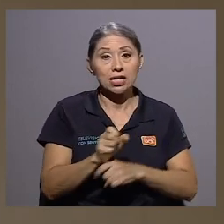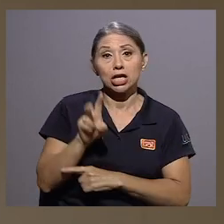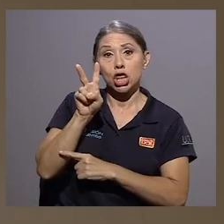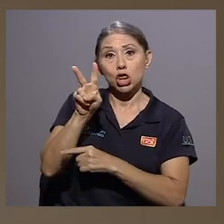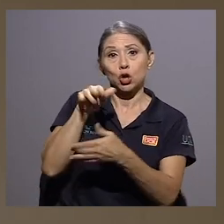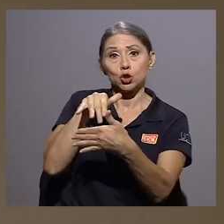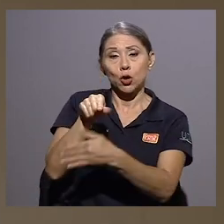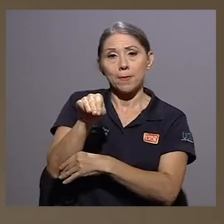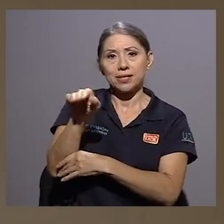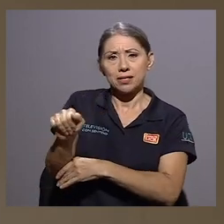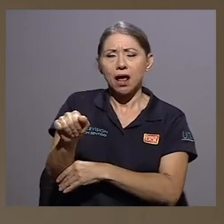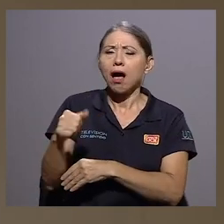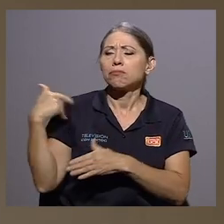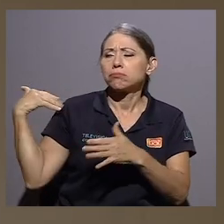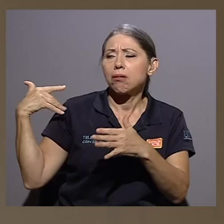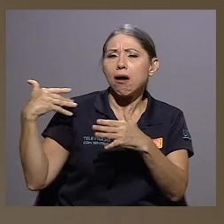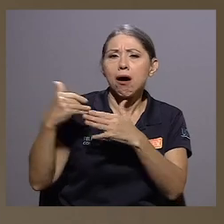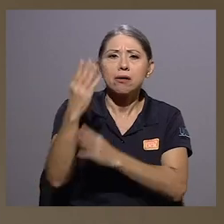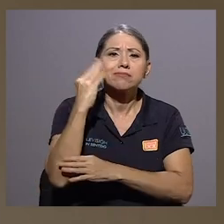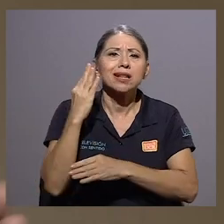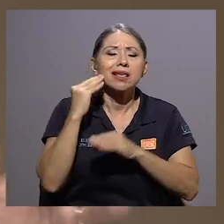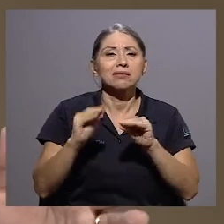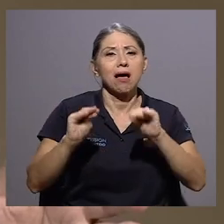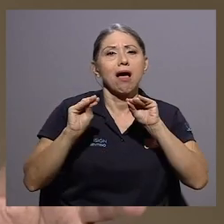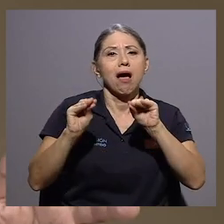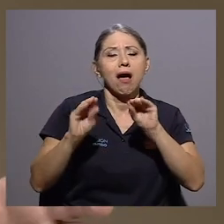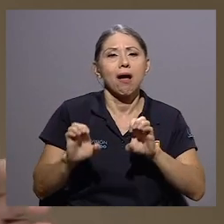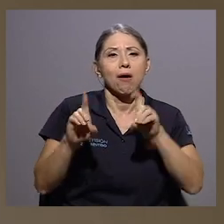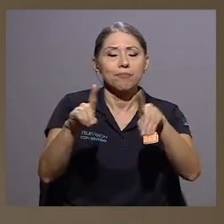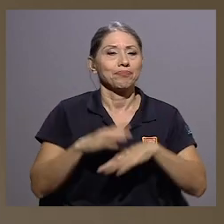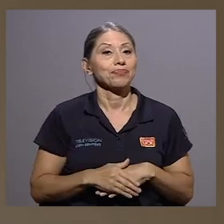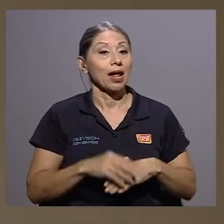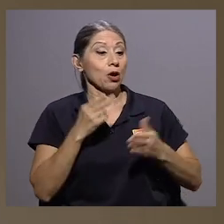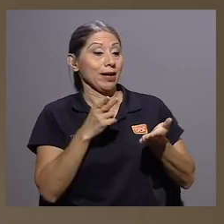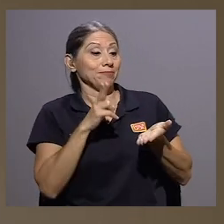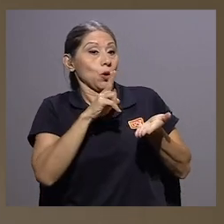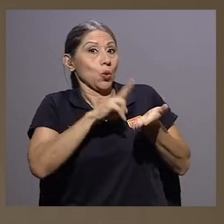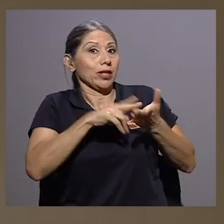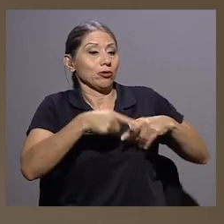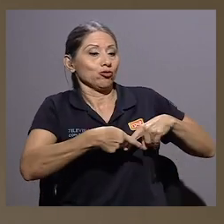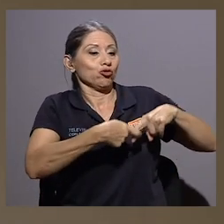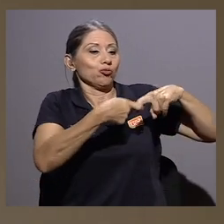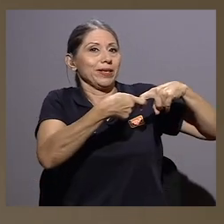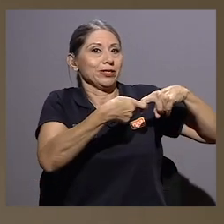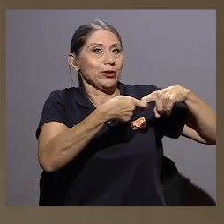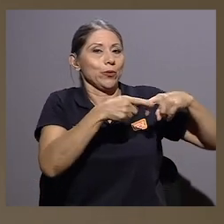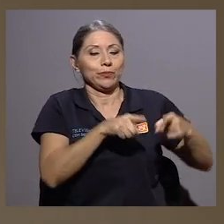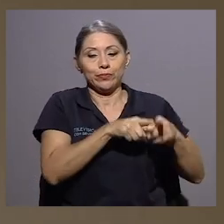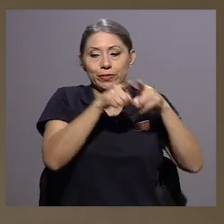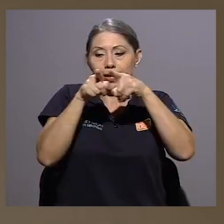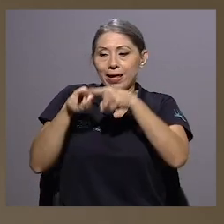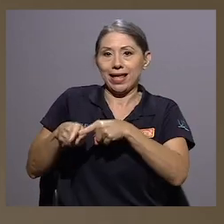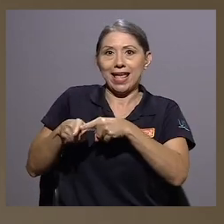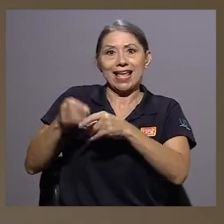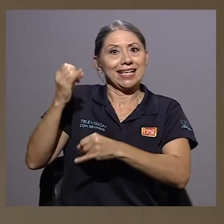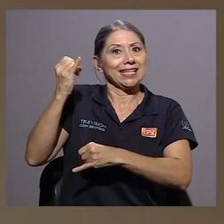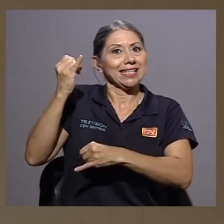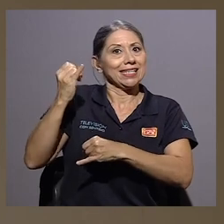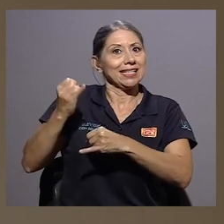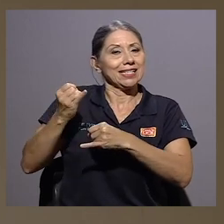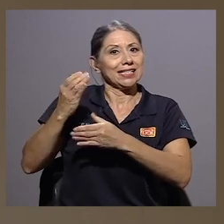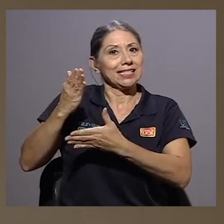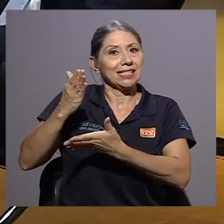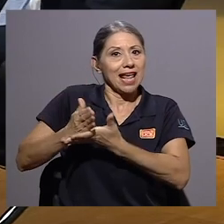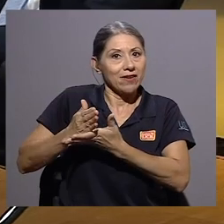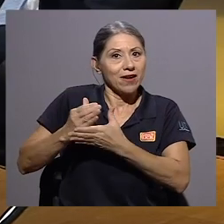una amplia experiencia inclusive en la academia. Don Marco, ¿existe alguna diferencia entre la suspensión del contrato y cierre del contrato?